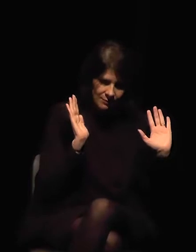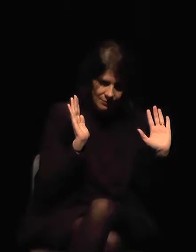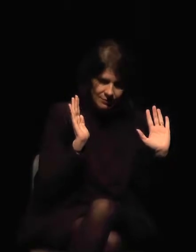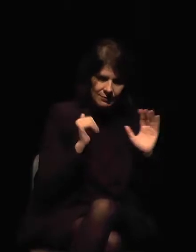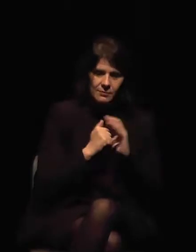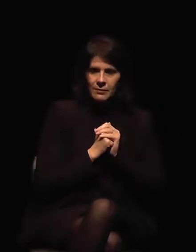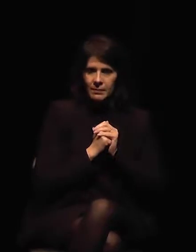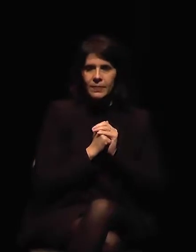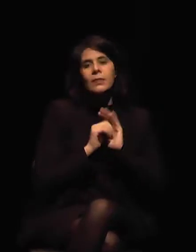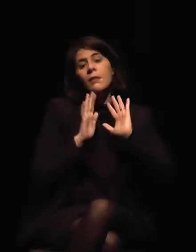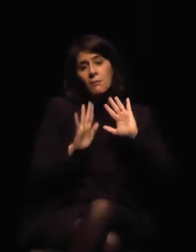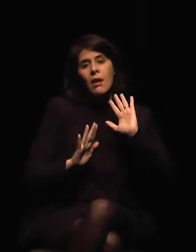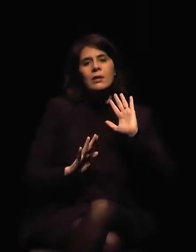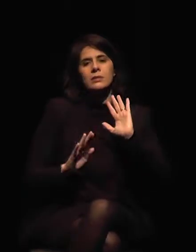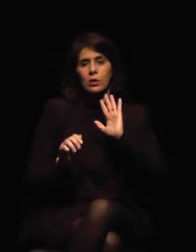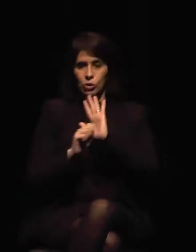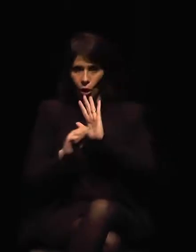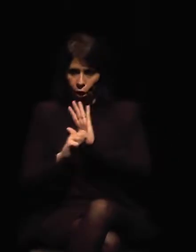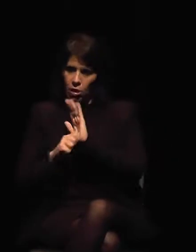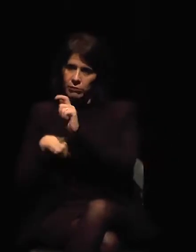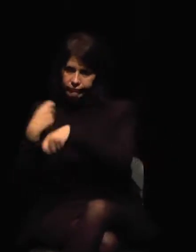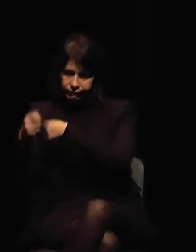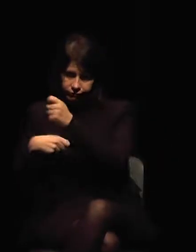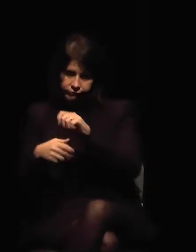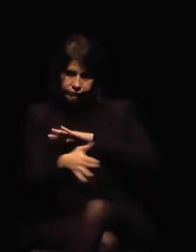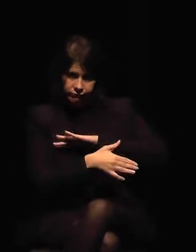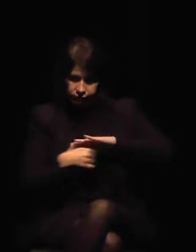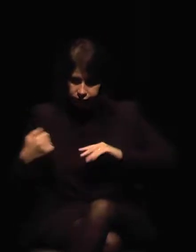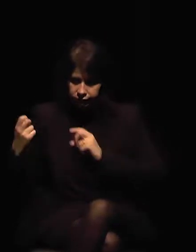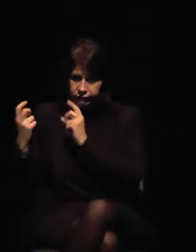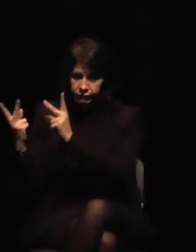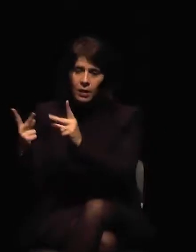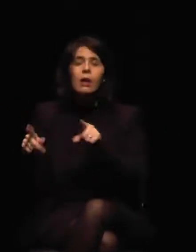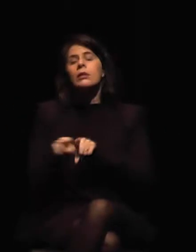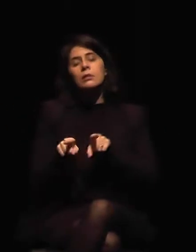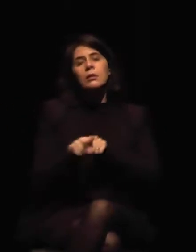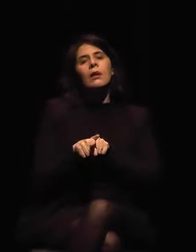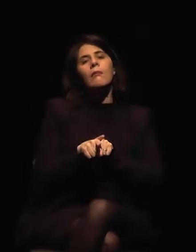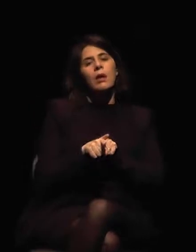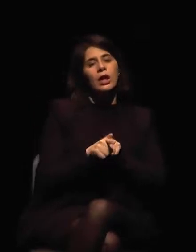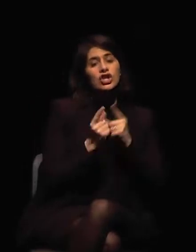Tráfico de armas, lavado de dinero y tráfico internacional de armas.